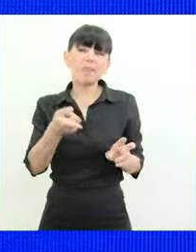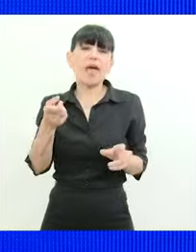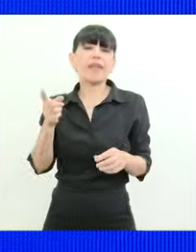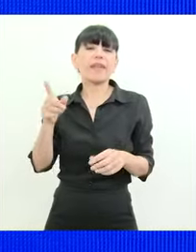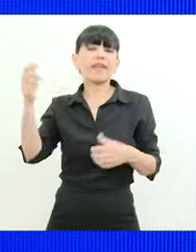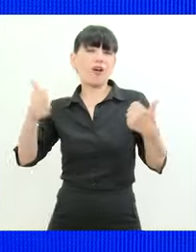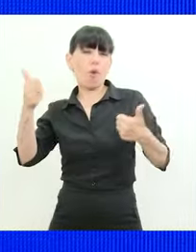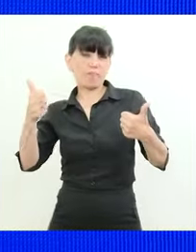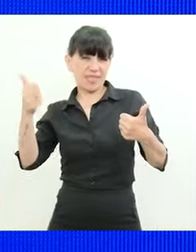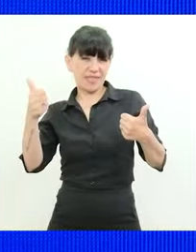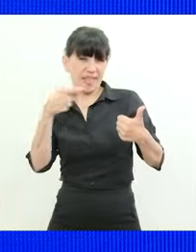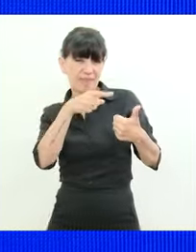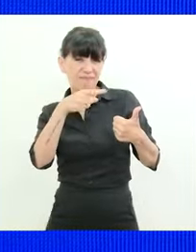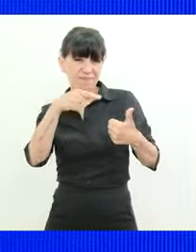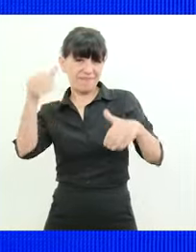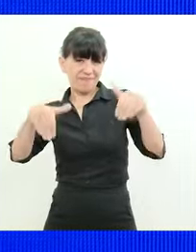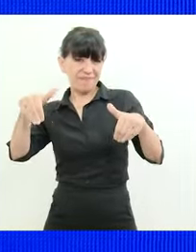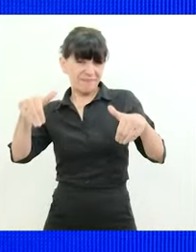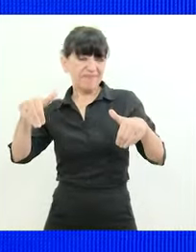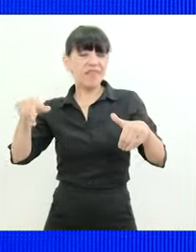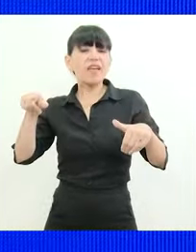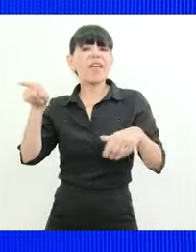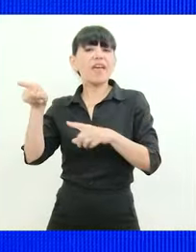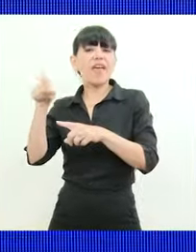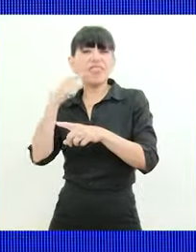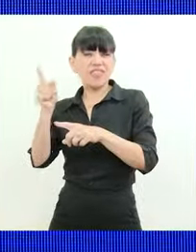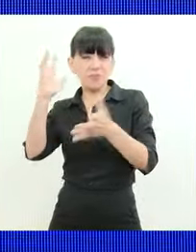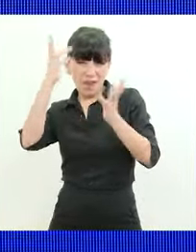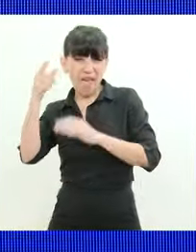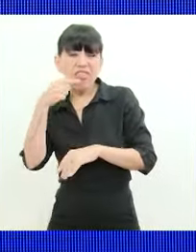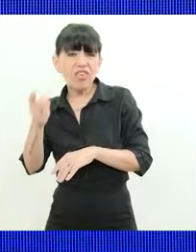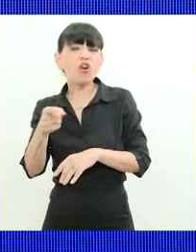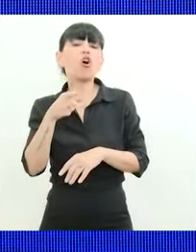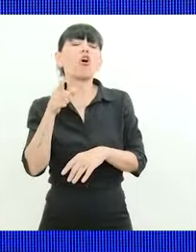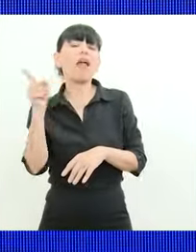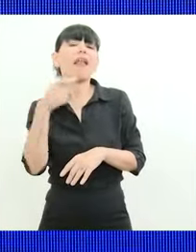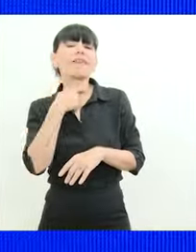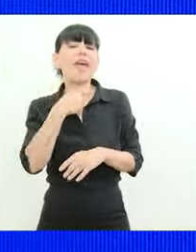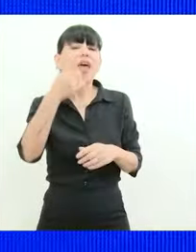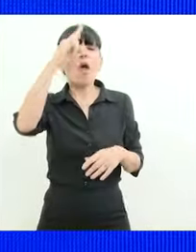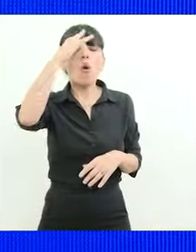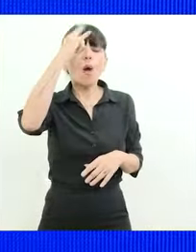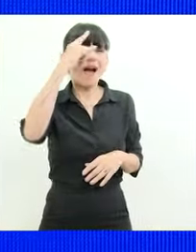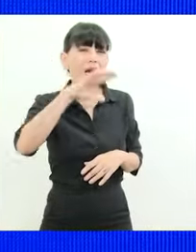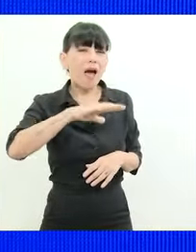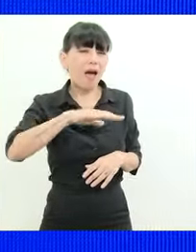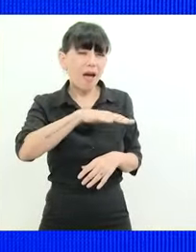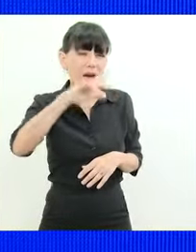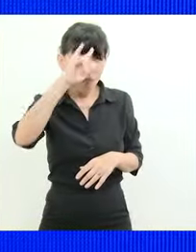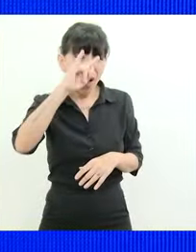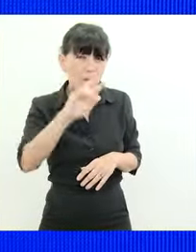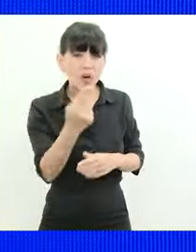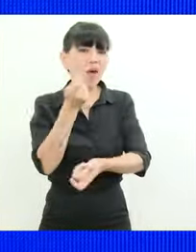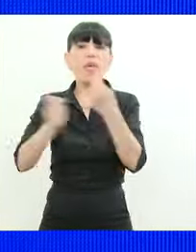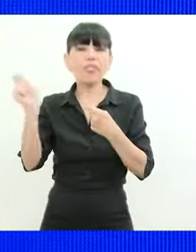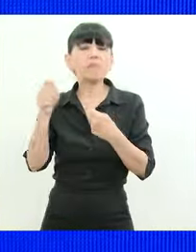Balotage dijo que pensaba vender Bacamorta abiertamente bueno ¿qué reflexión hace? o ¿qué planea para Bacamorta para YPF